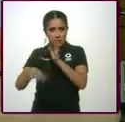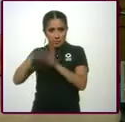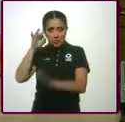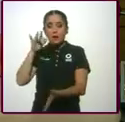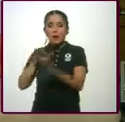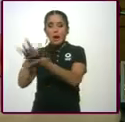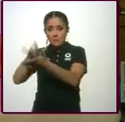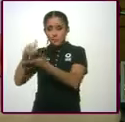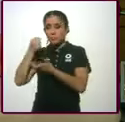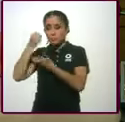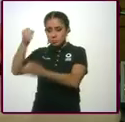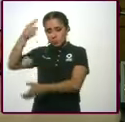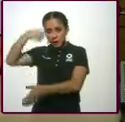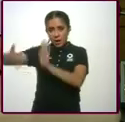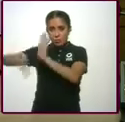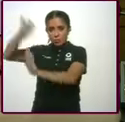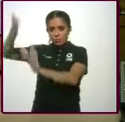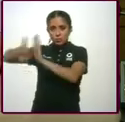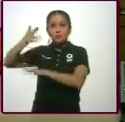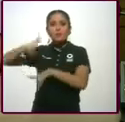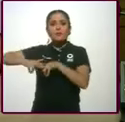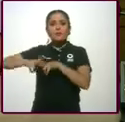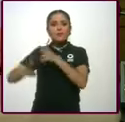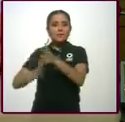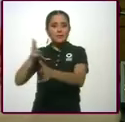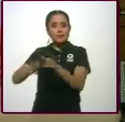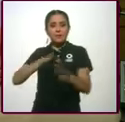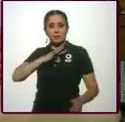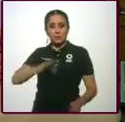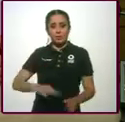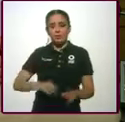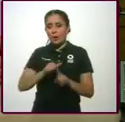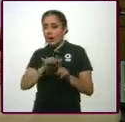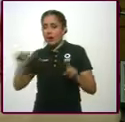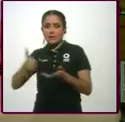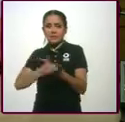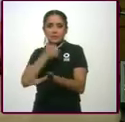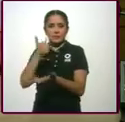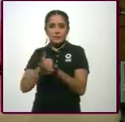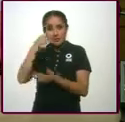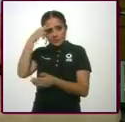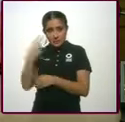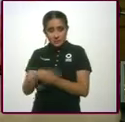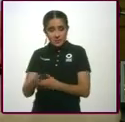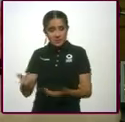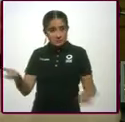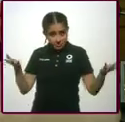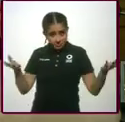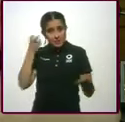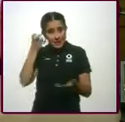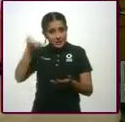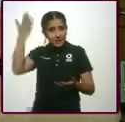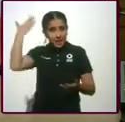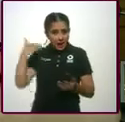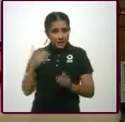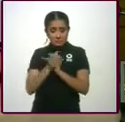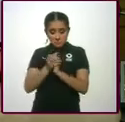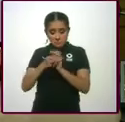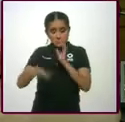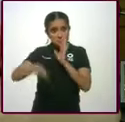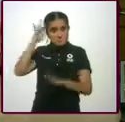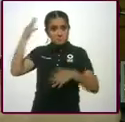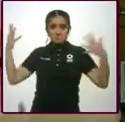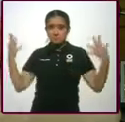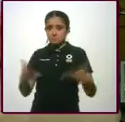la construcción del tren Toluca-Ciudad de México. O sea, esas cosas eran muy grandes